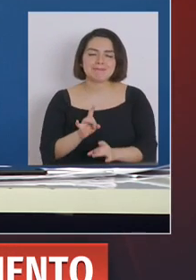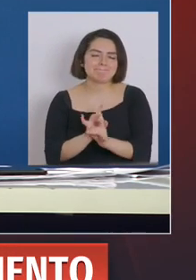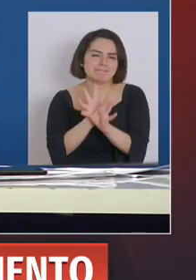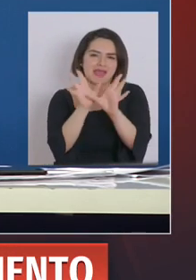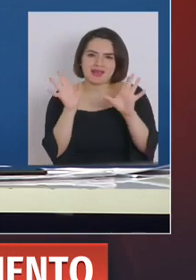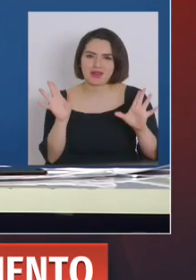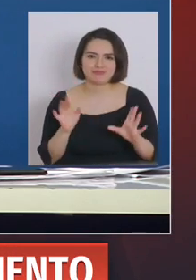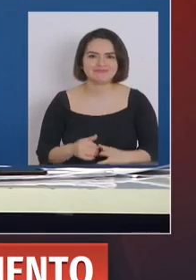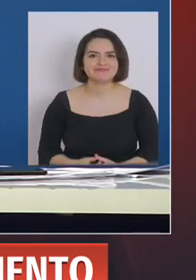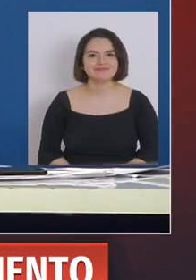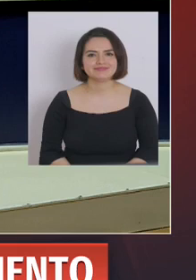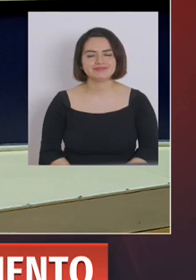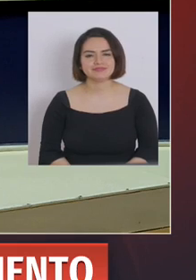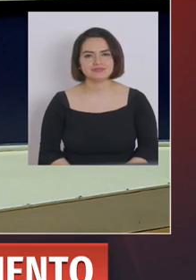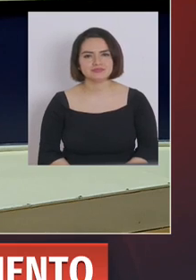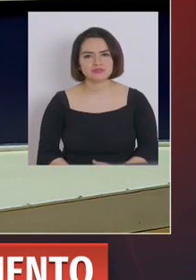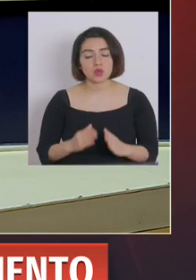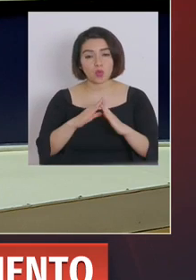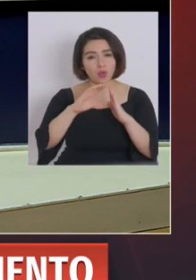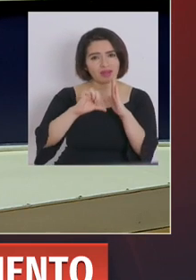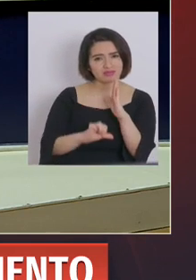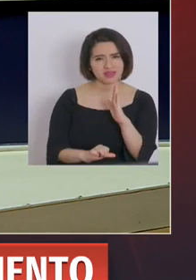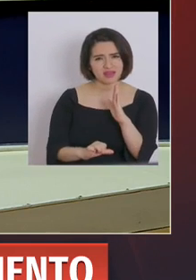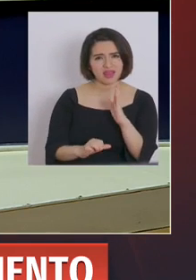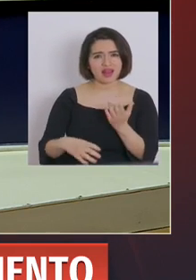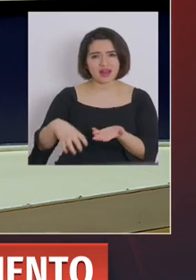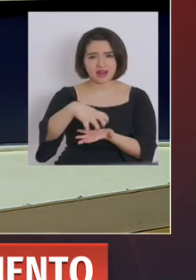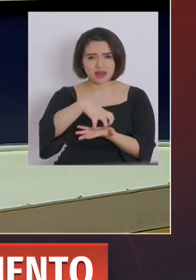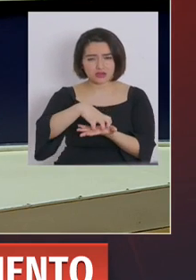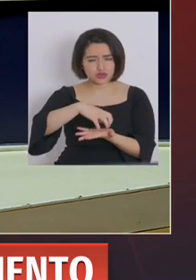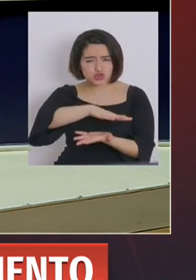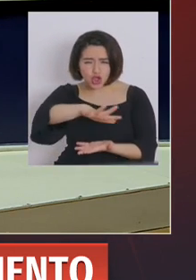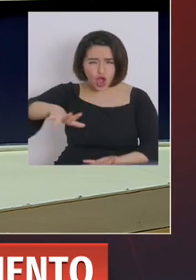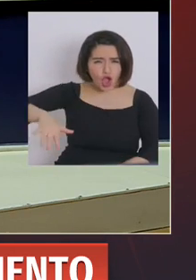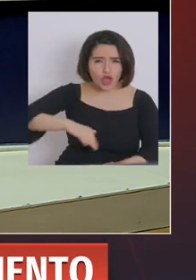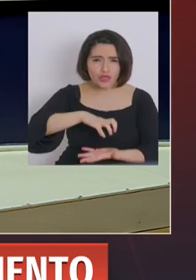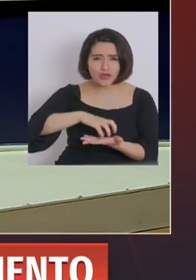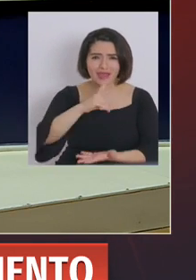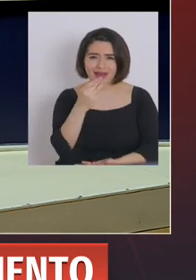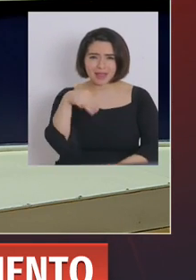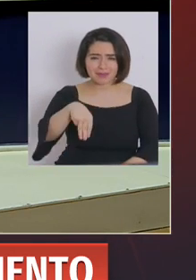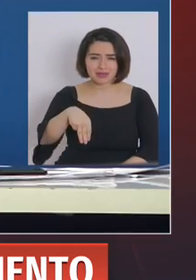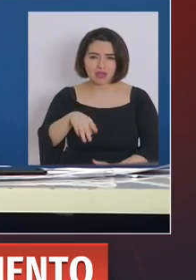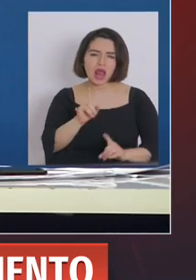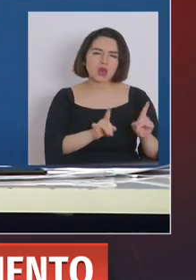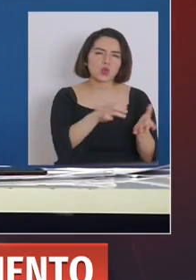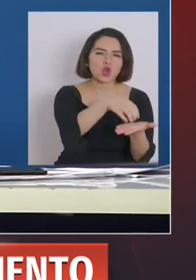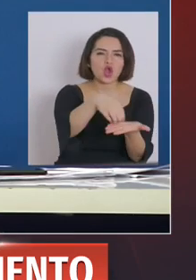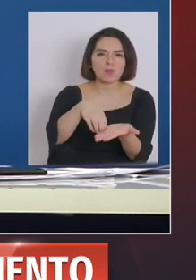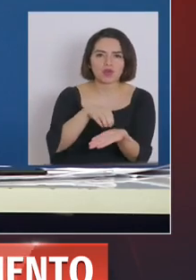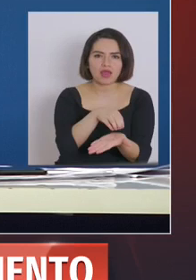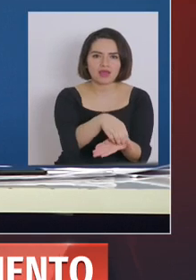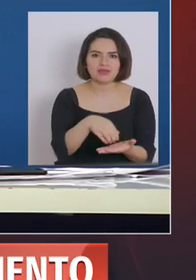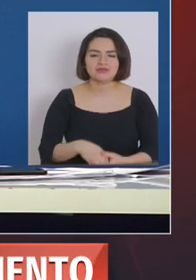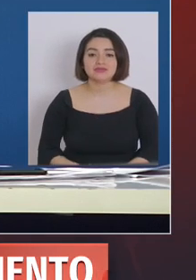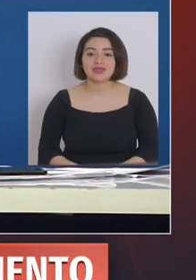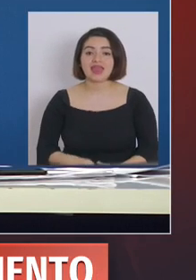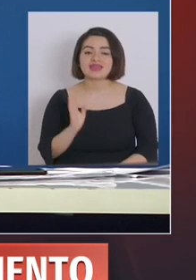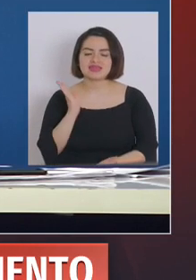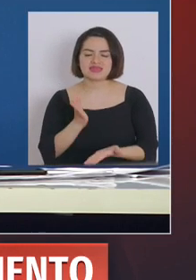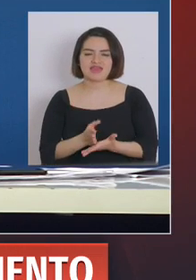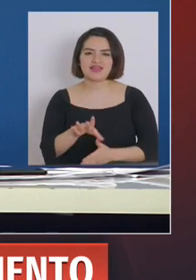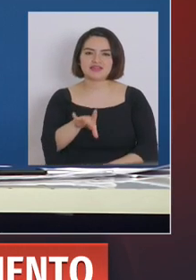el agua. ¿Pero cuarentenas dinámicas o la región metropolitana completa? O sea, también se tiene que definir. Eso lo tiene que decidir esta mesa